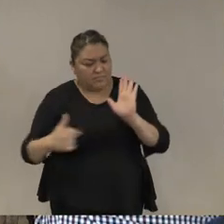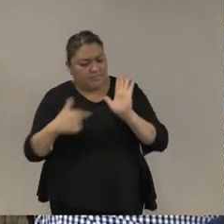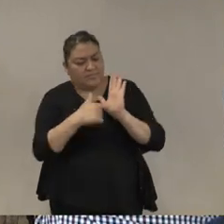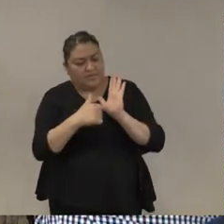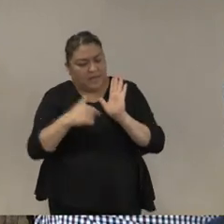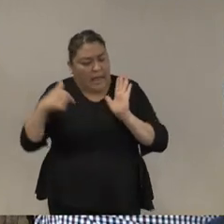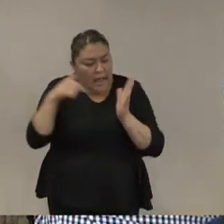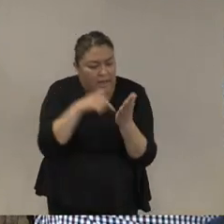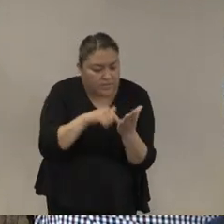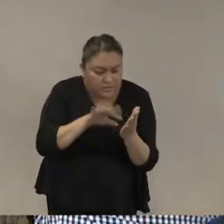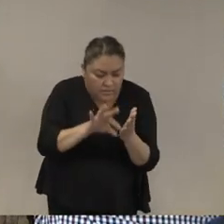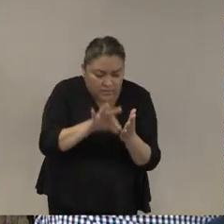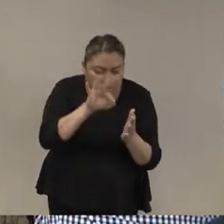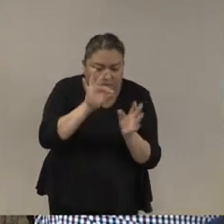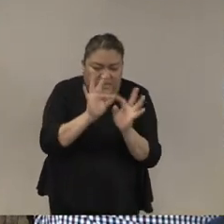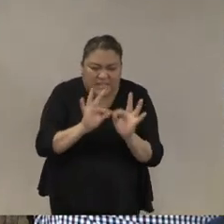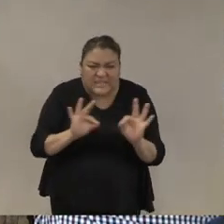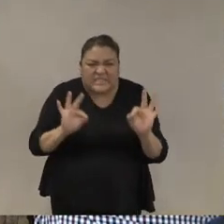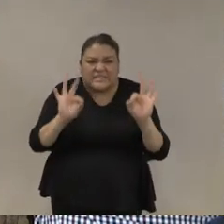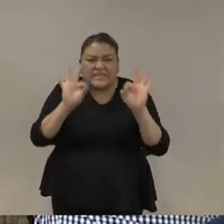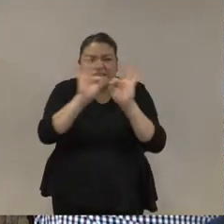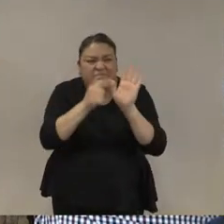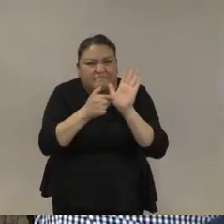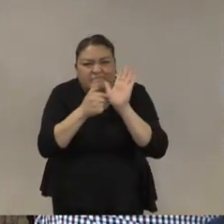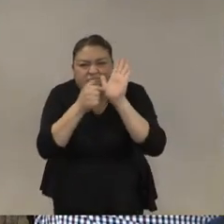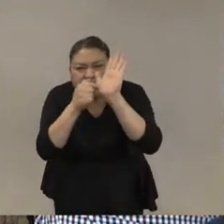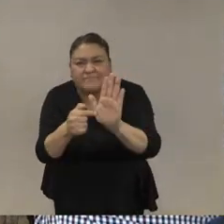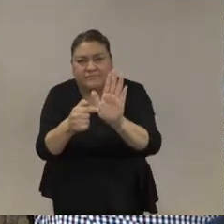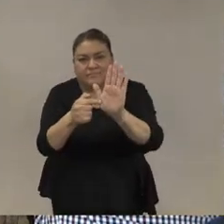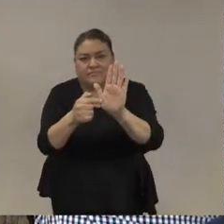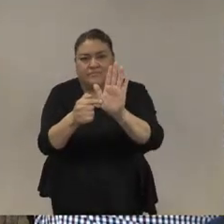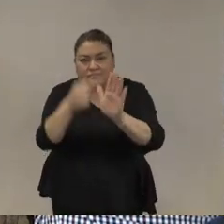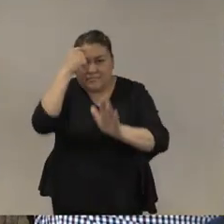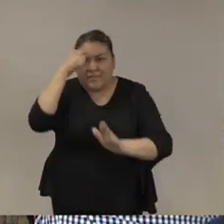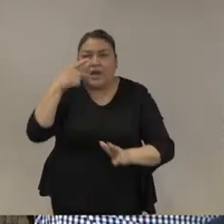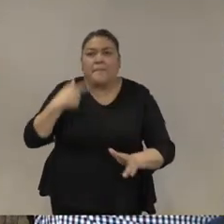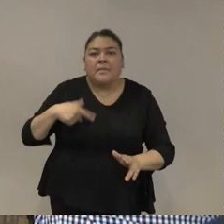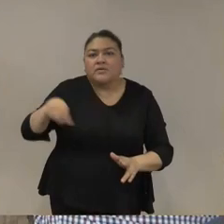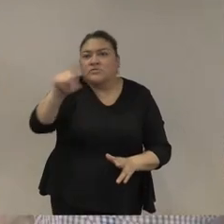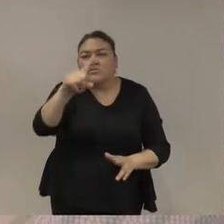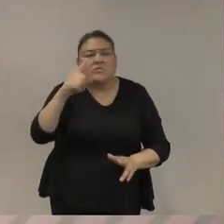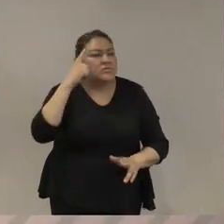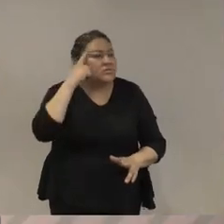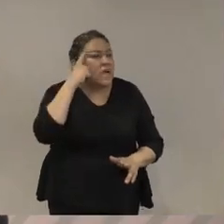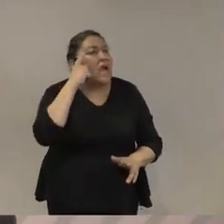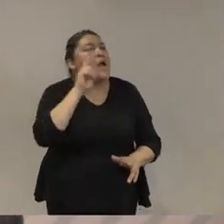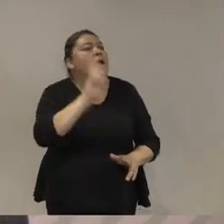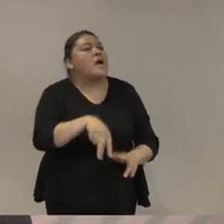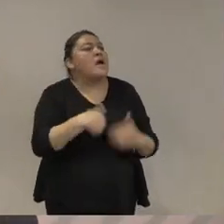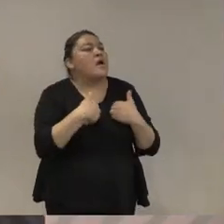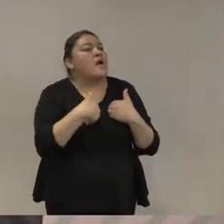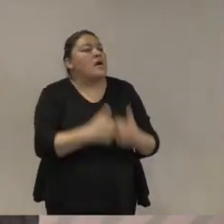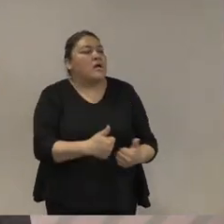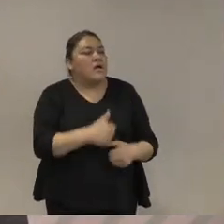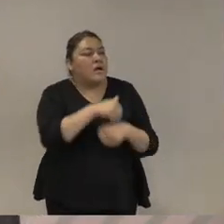relevante para aquellas y aquellos a quienes les presentamos la evidencia